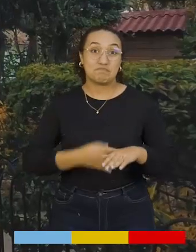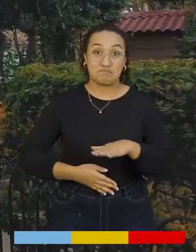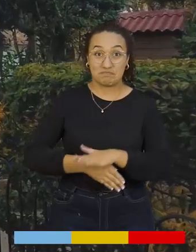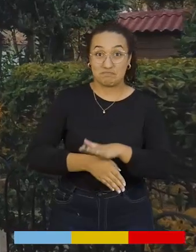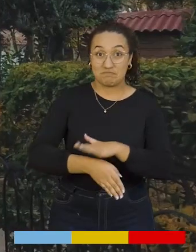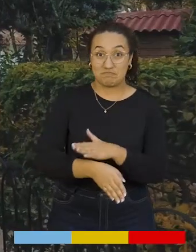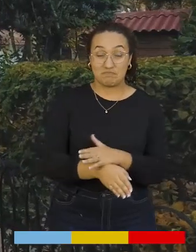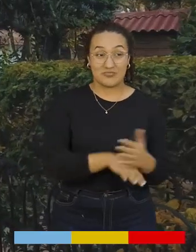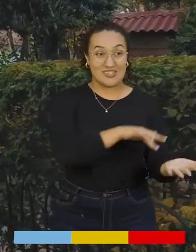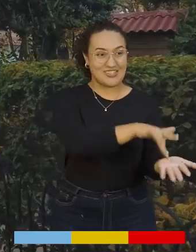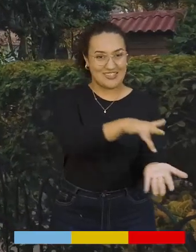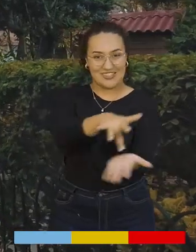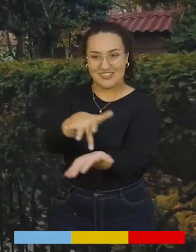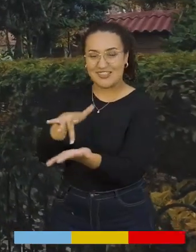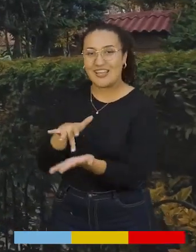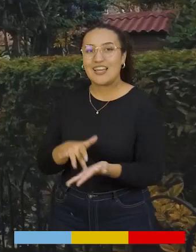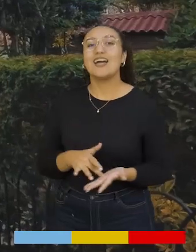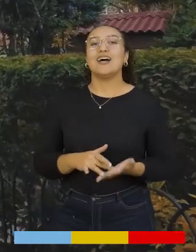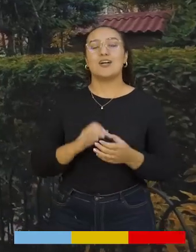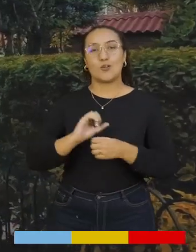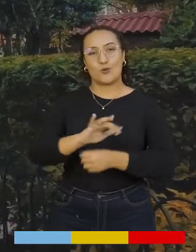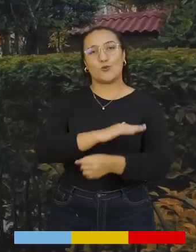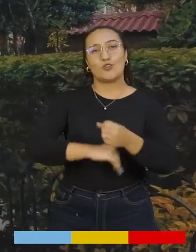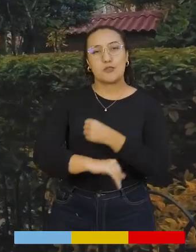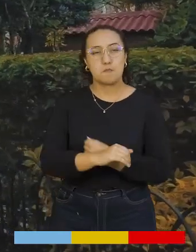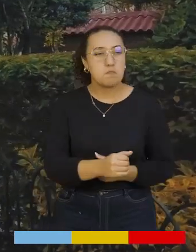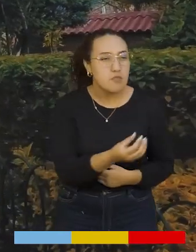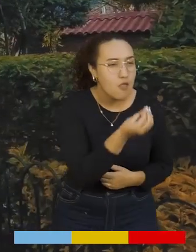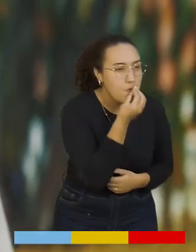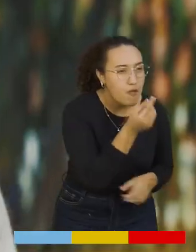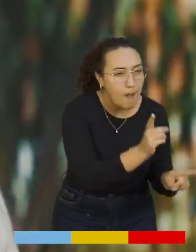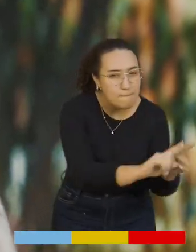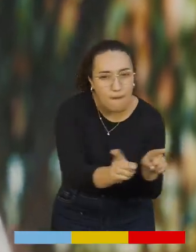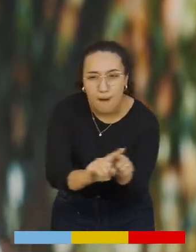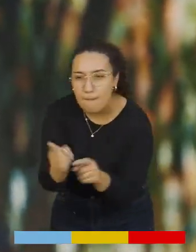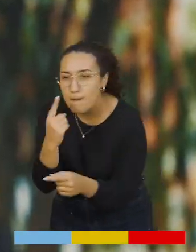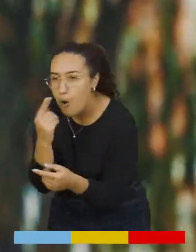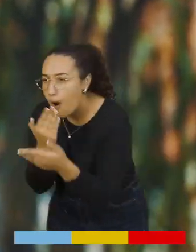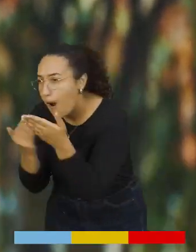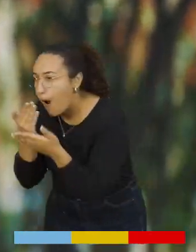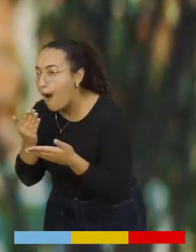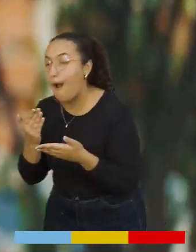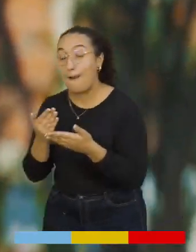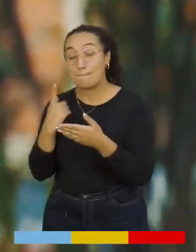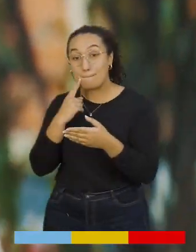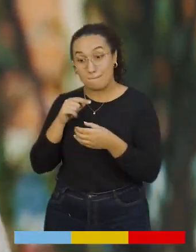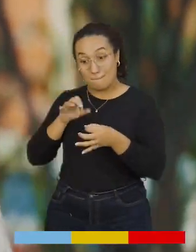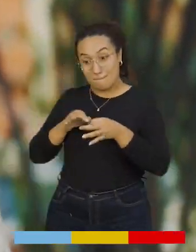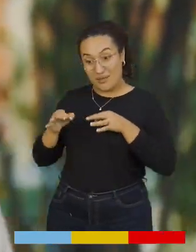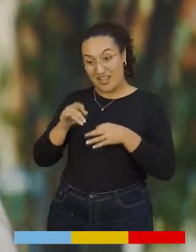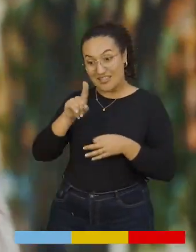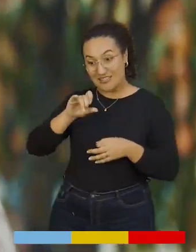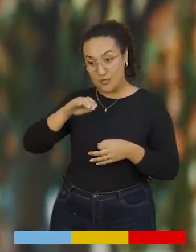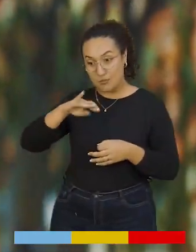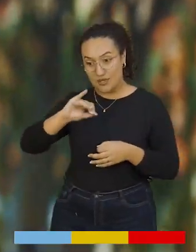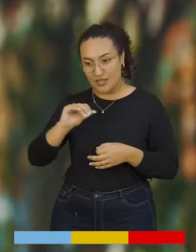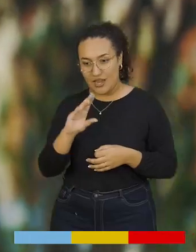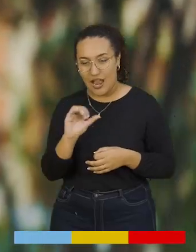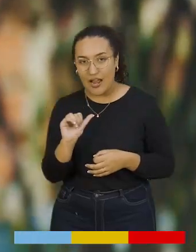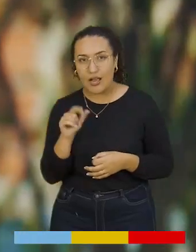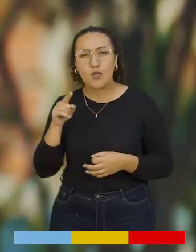Seguimos recorriendo Cundinamarca probando los sabores de nuestra región. hoy desde Simijaca, provincia de Ubaté,